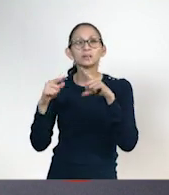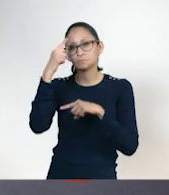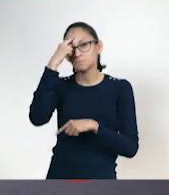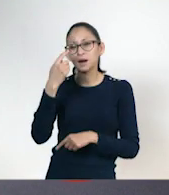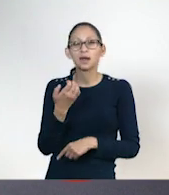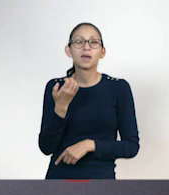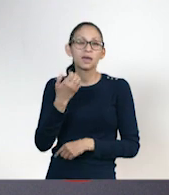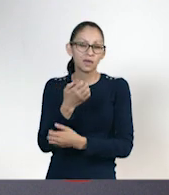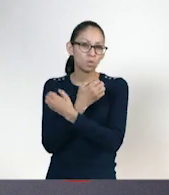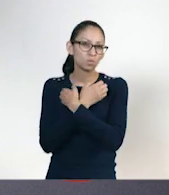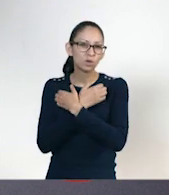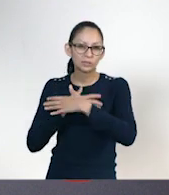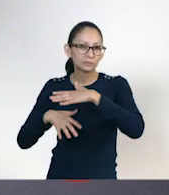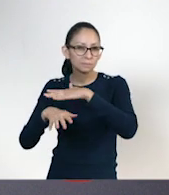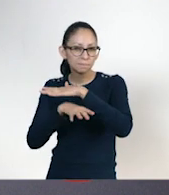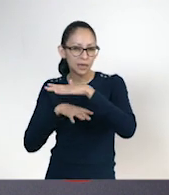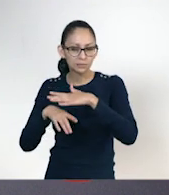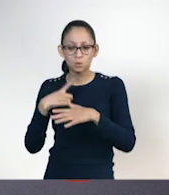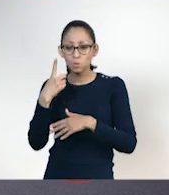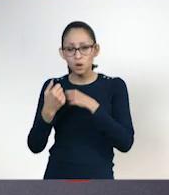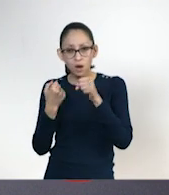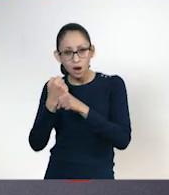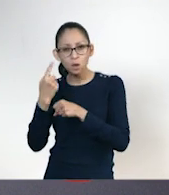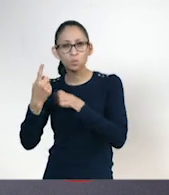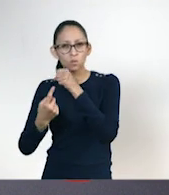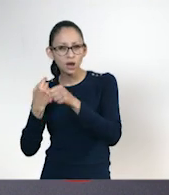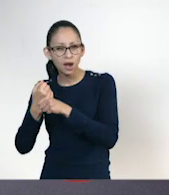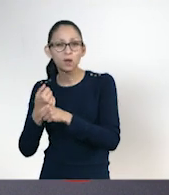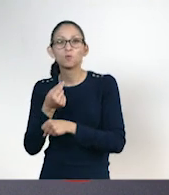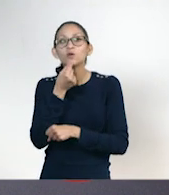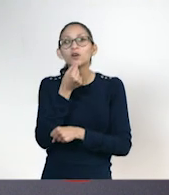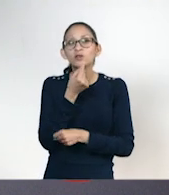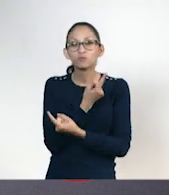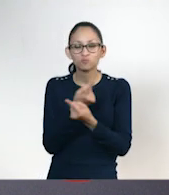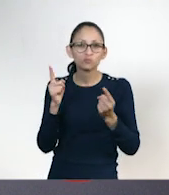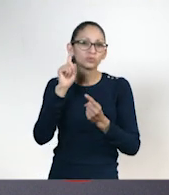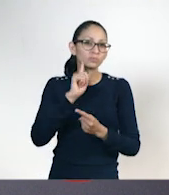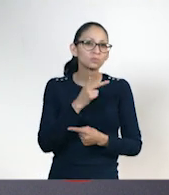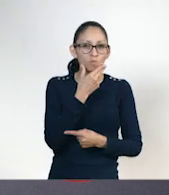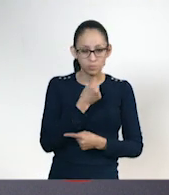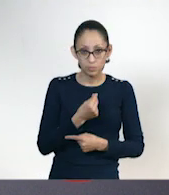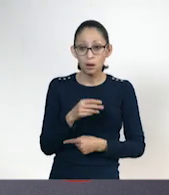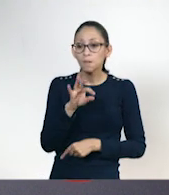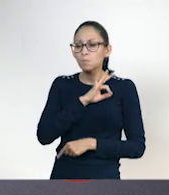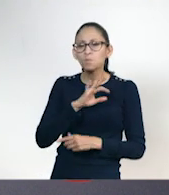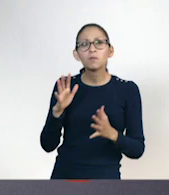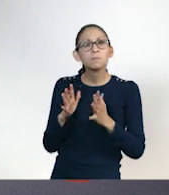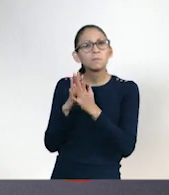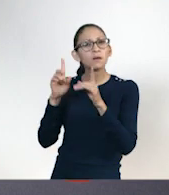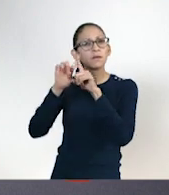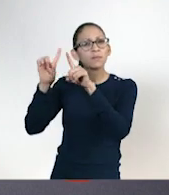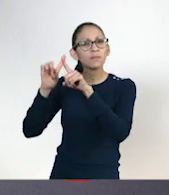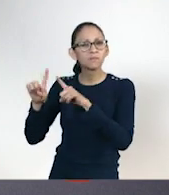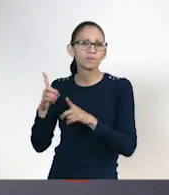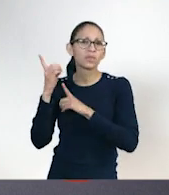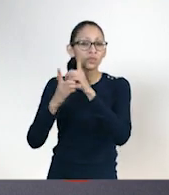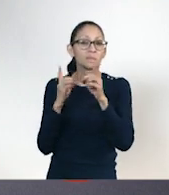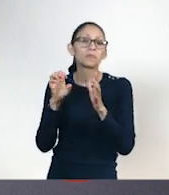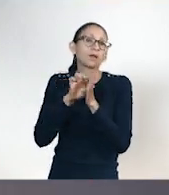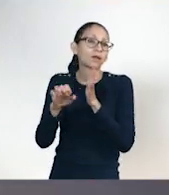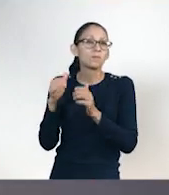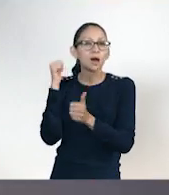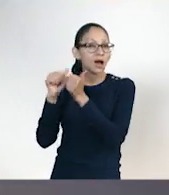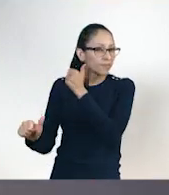Básica en donde cada ciclo escolar, niñas, niños y jóvenes, participan en diferentes deportes como el atletismo, el